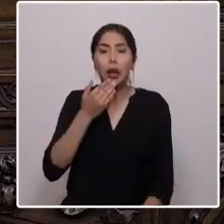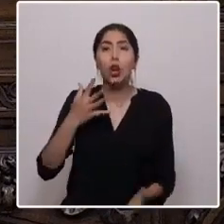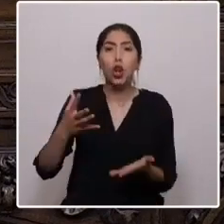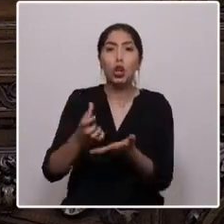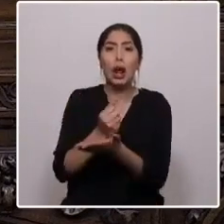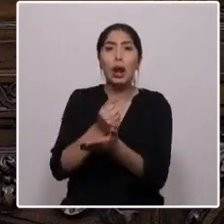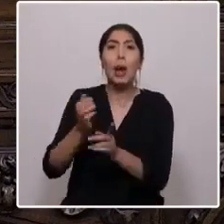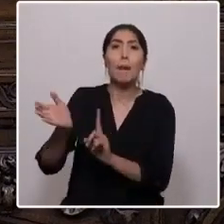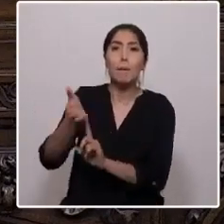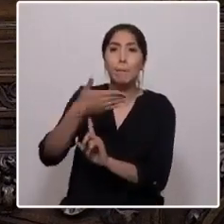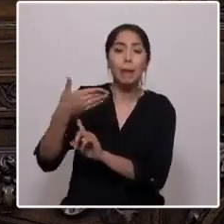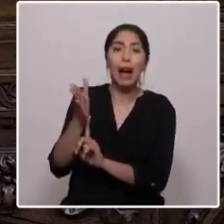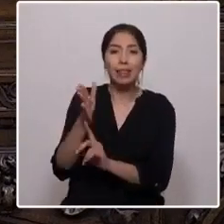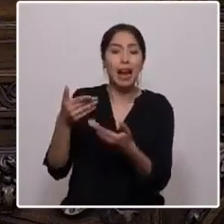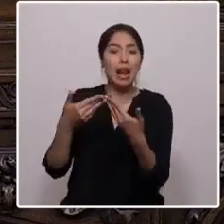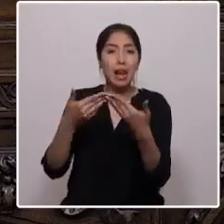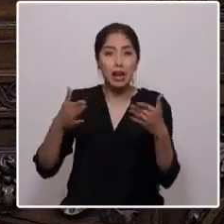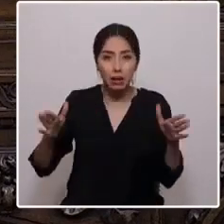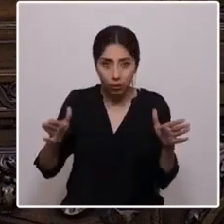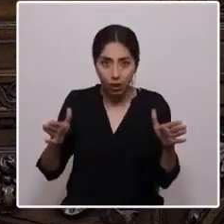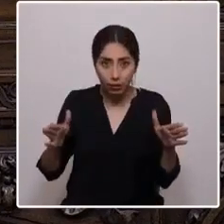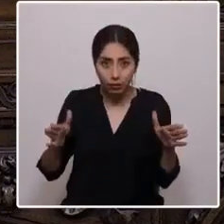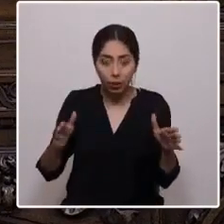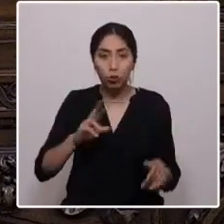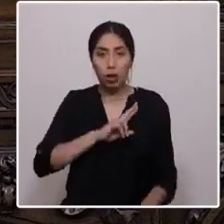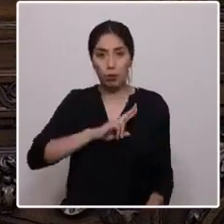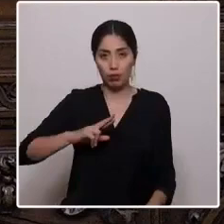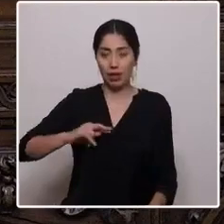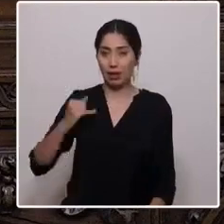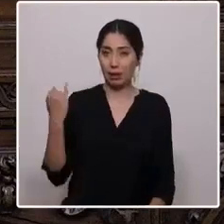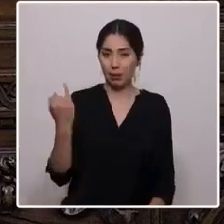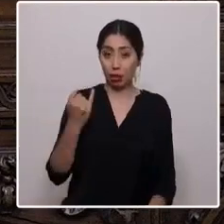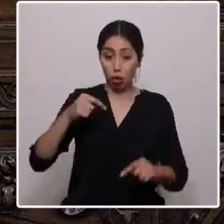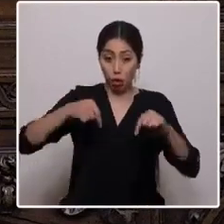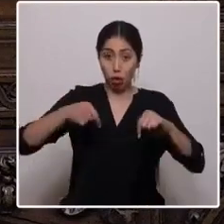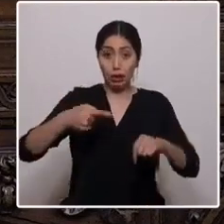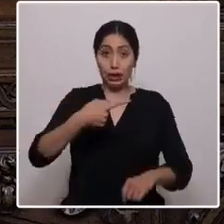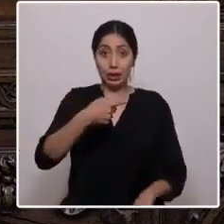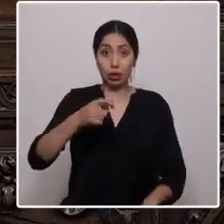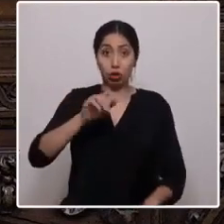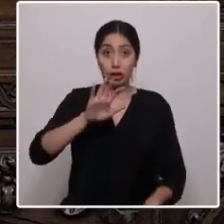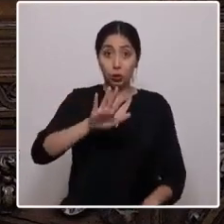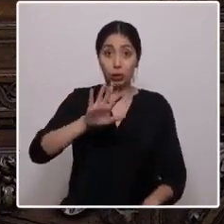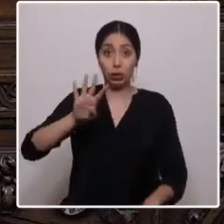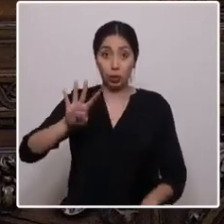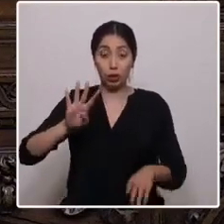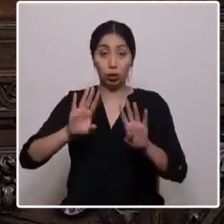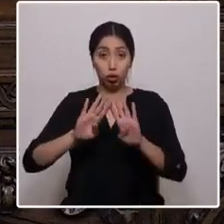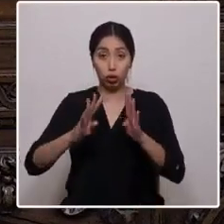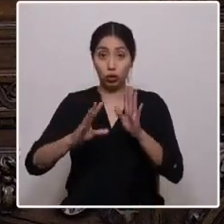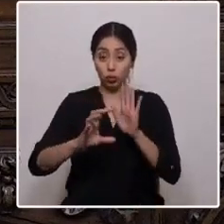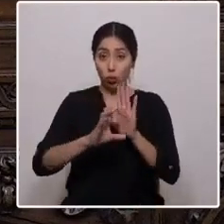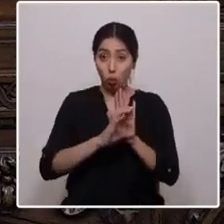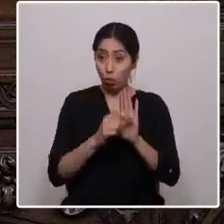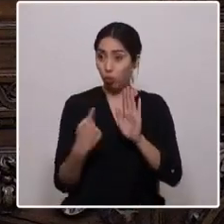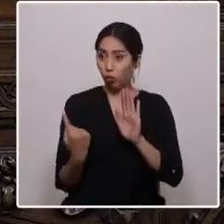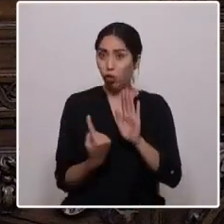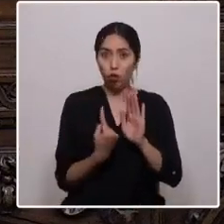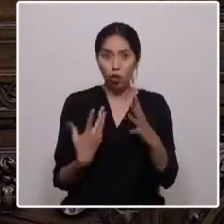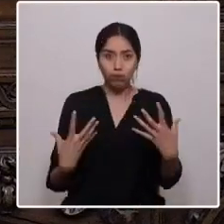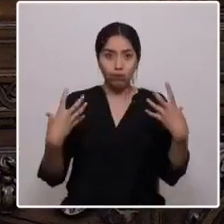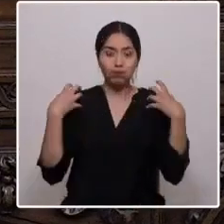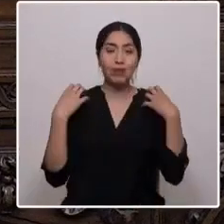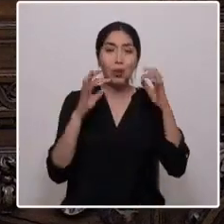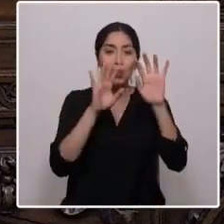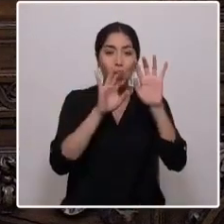independiente. Hoy, los 154 convencionales constituyentes escribiremos otro